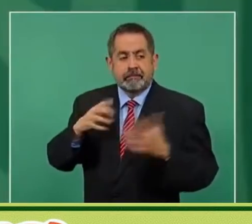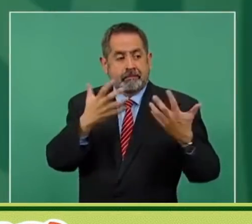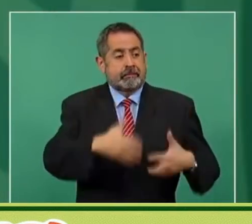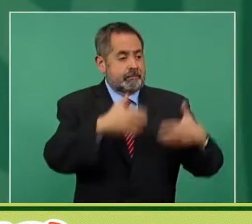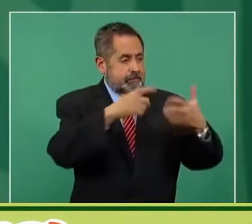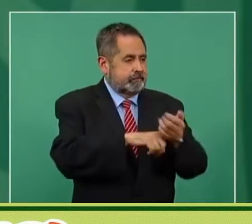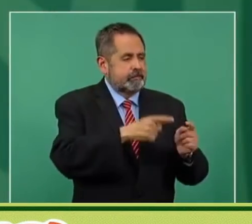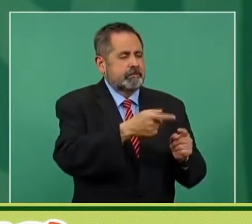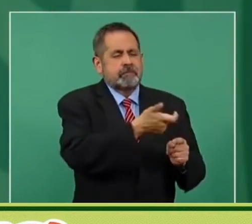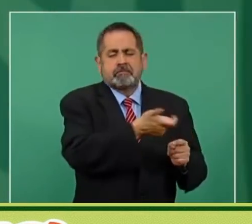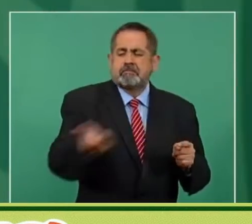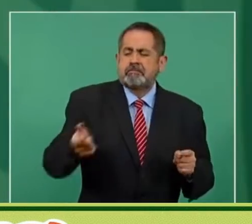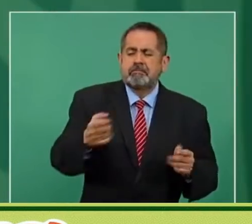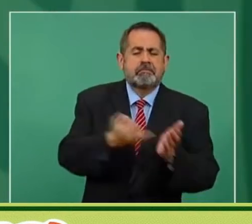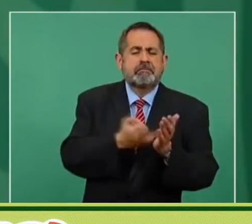empresas